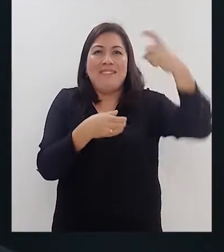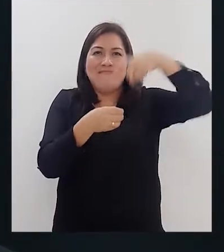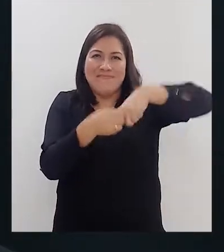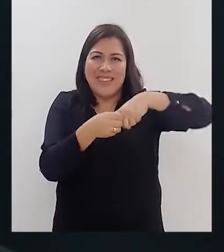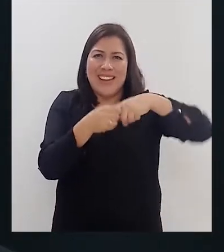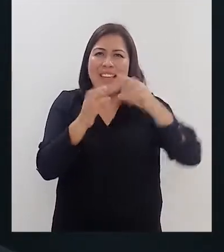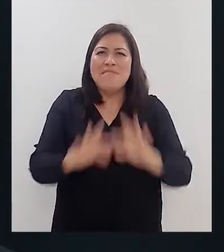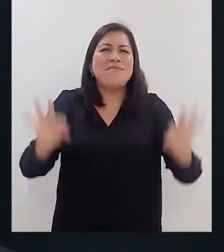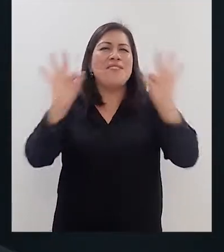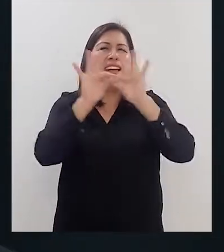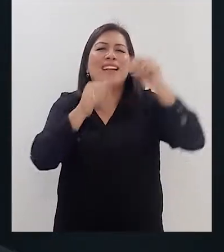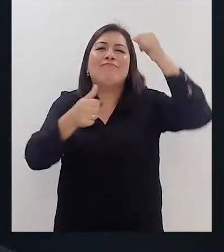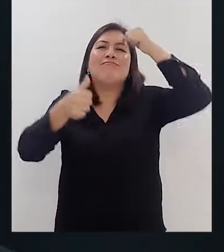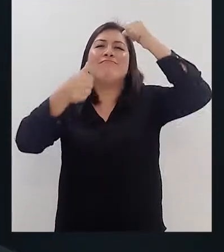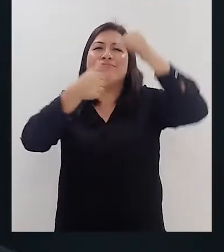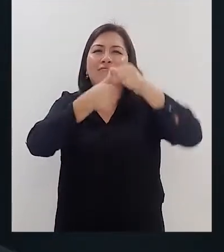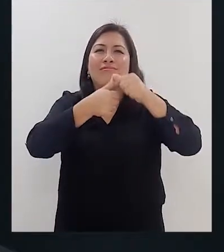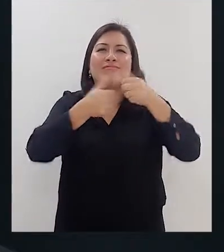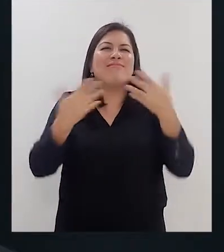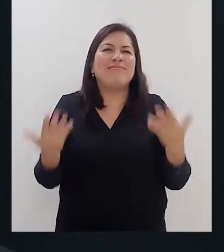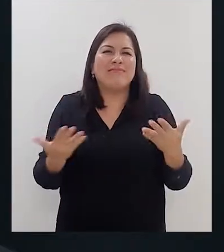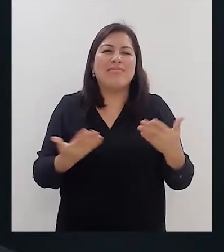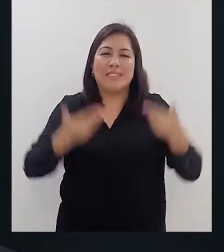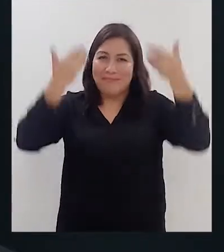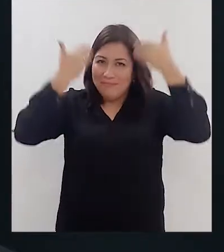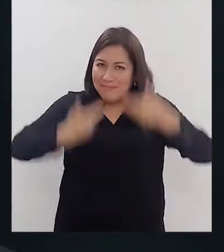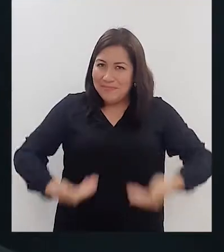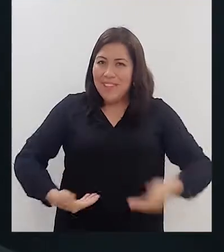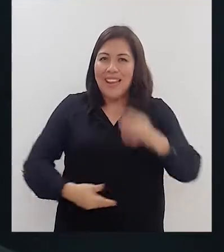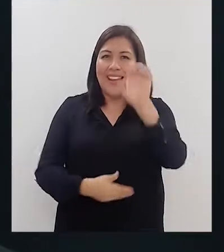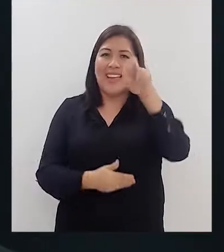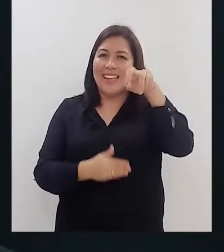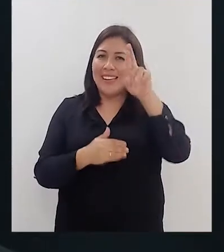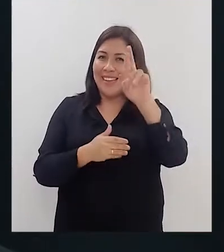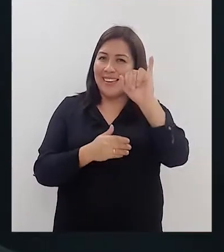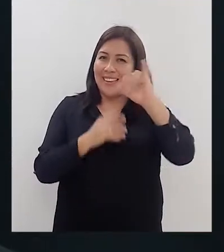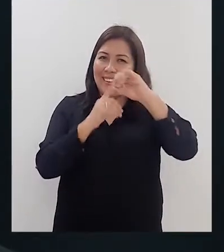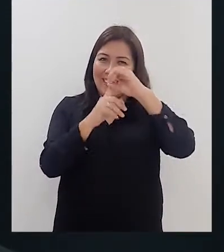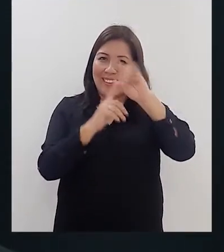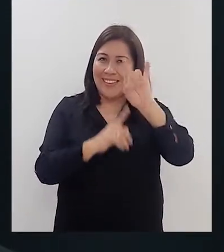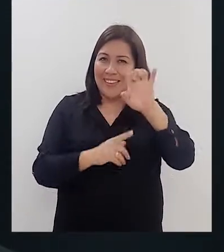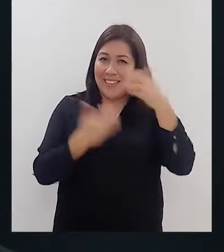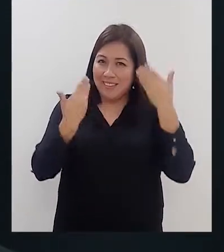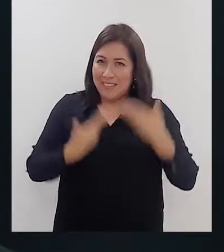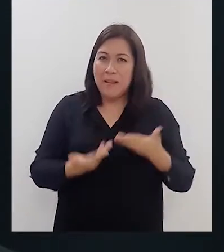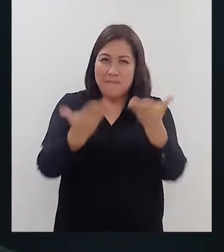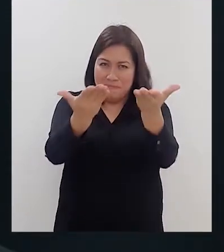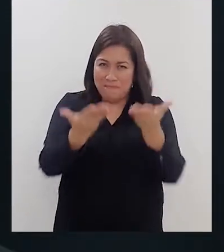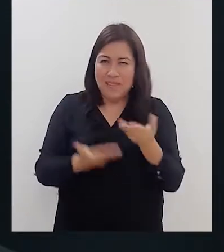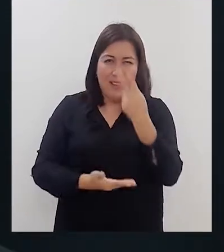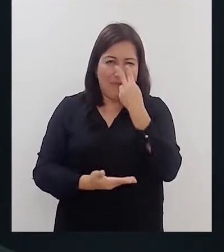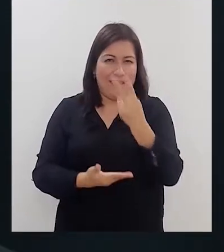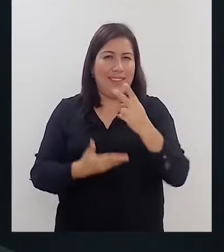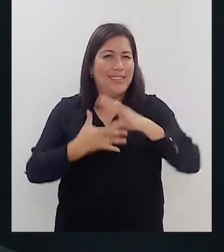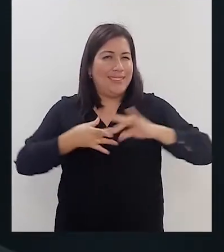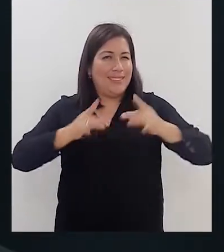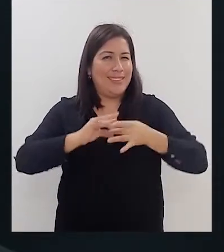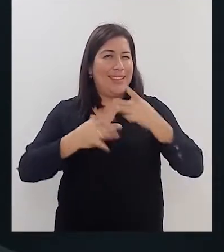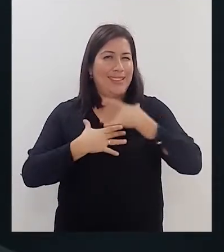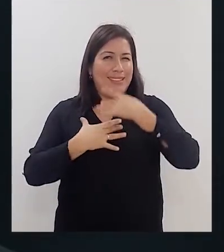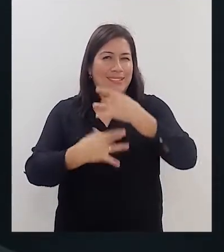esta importante conmemoración soy Enrique Bustos y los invito a ver esta